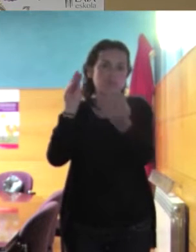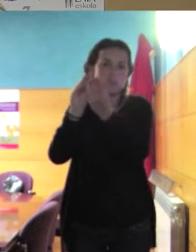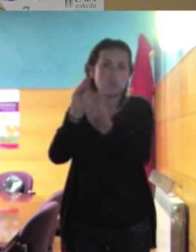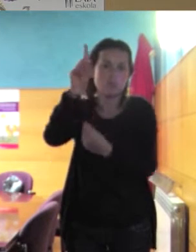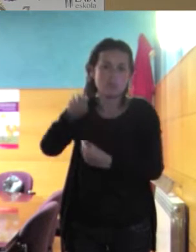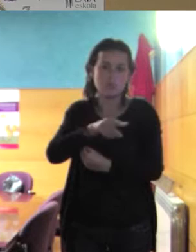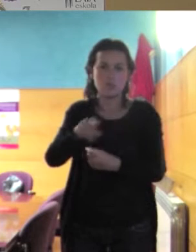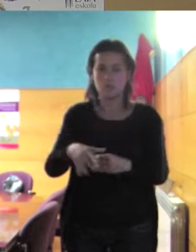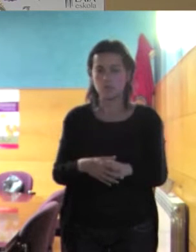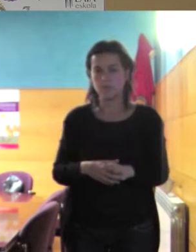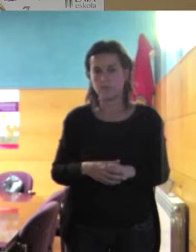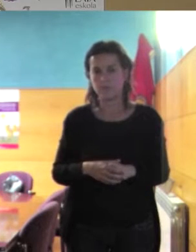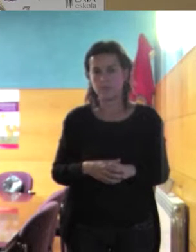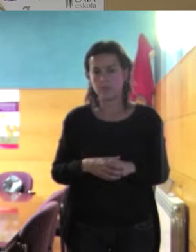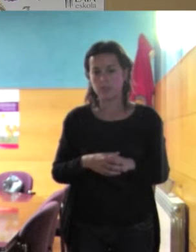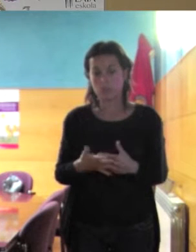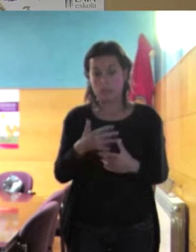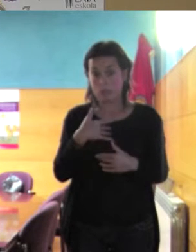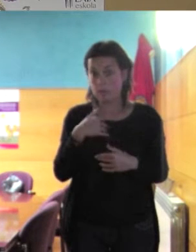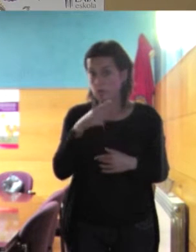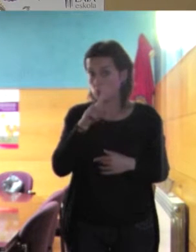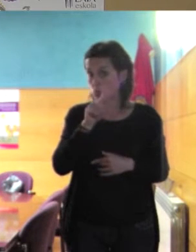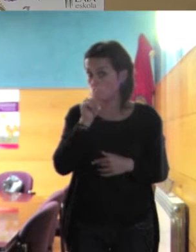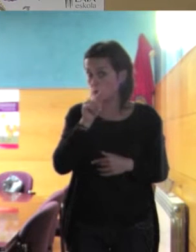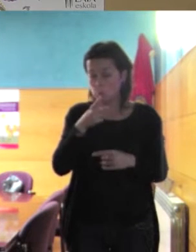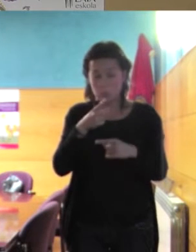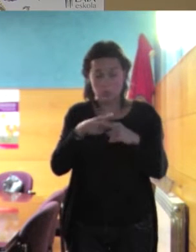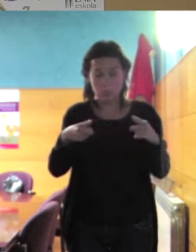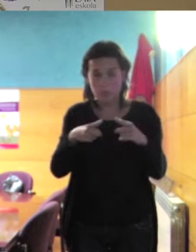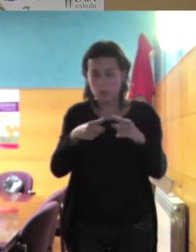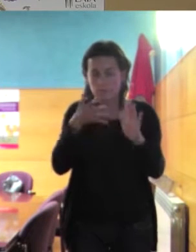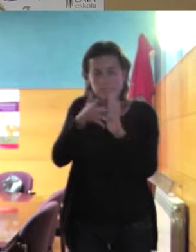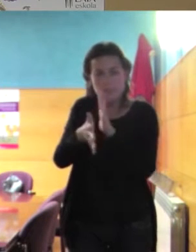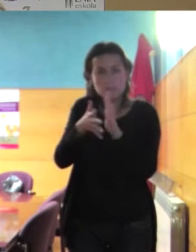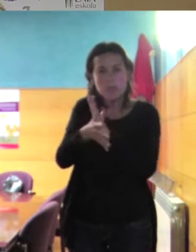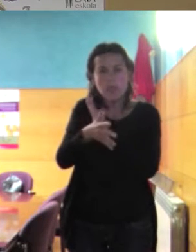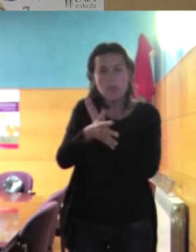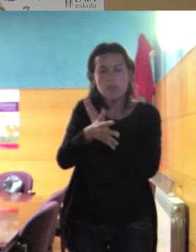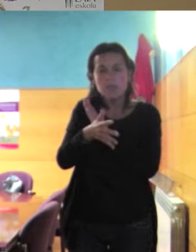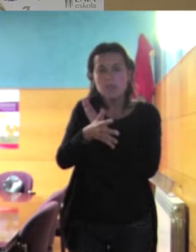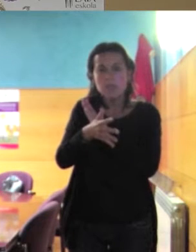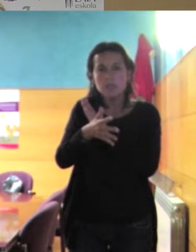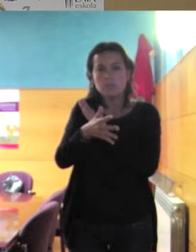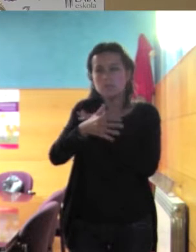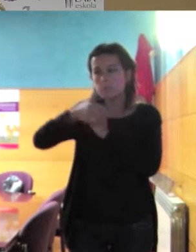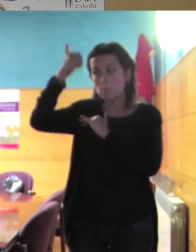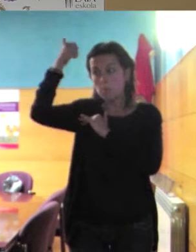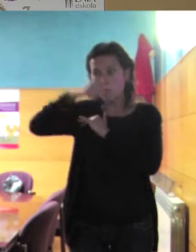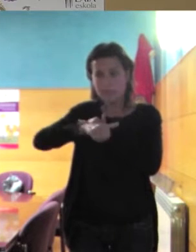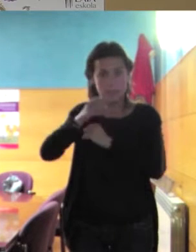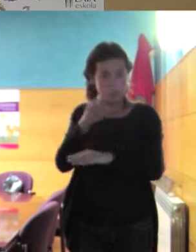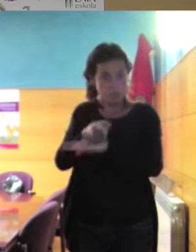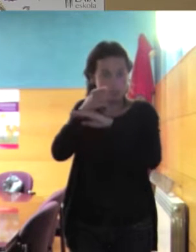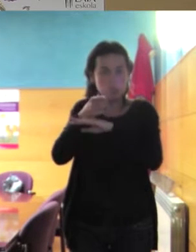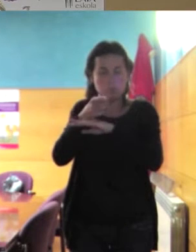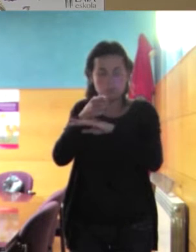pues si me lo permitís, voy a explicar en un minuto y medio qué es el patriarcado. Quienes tenéis formación feminista lo